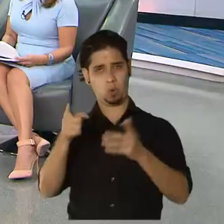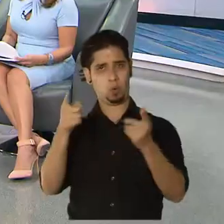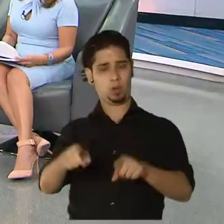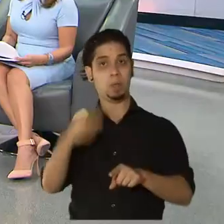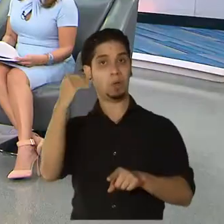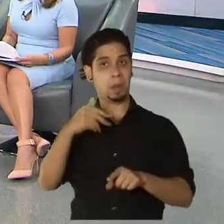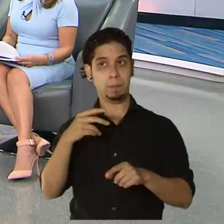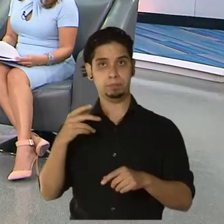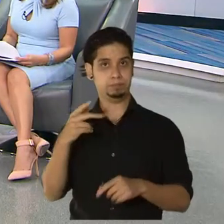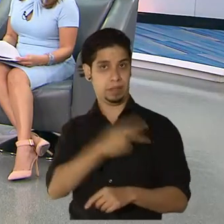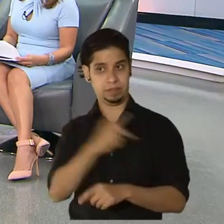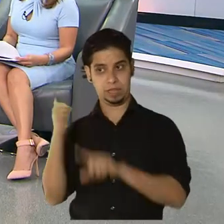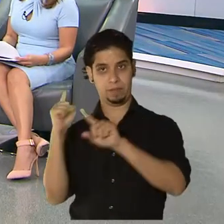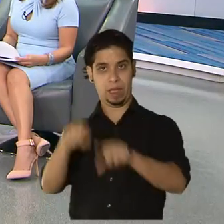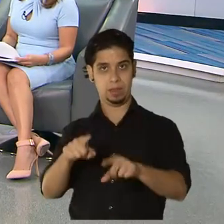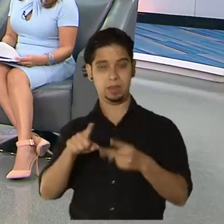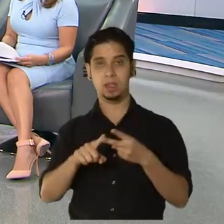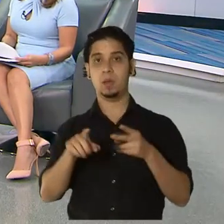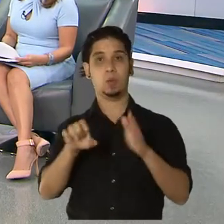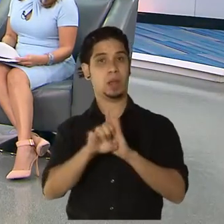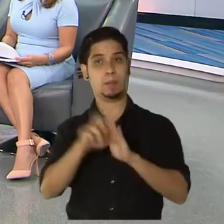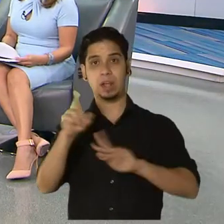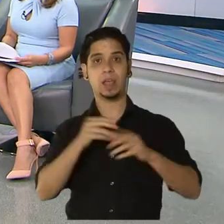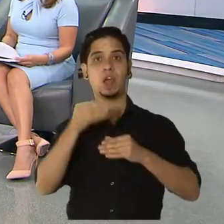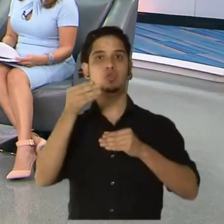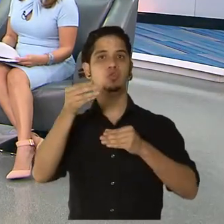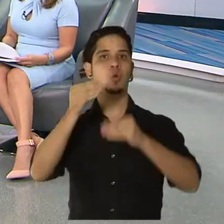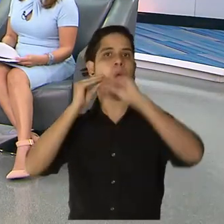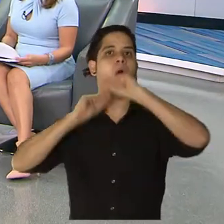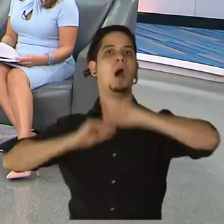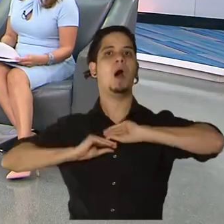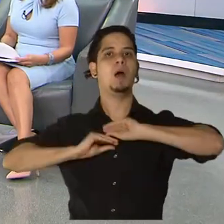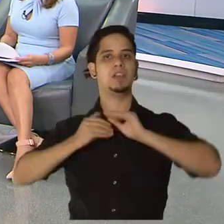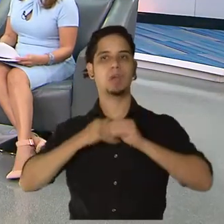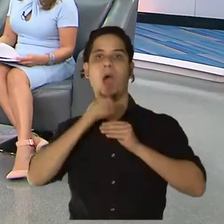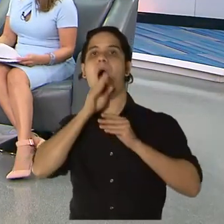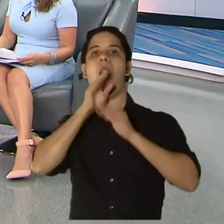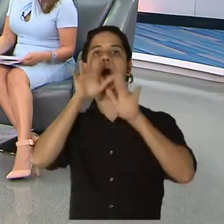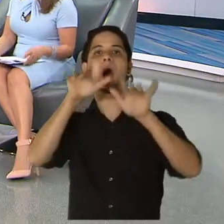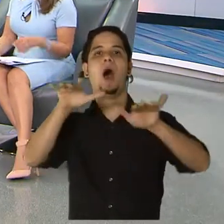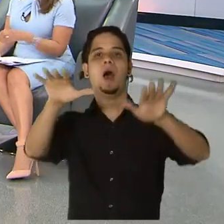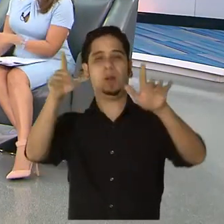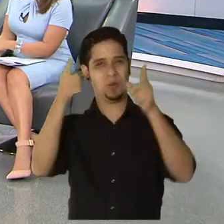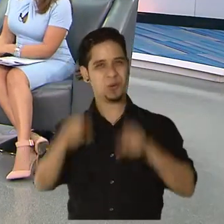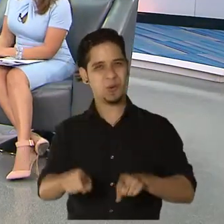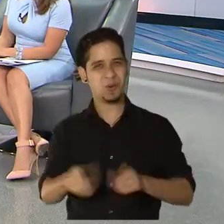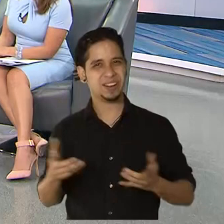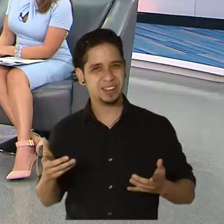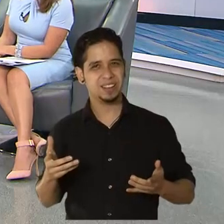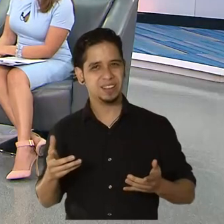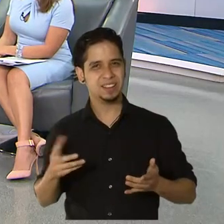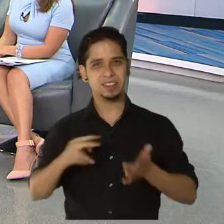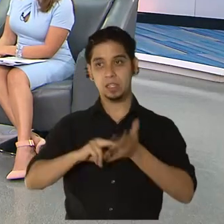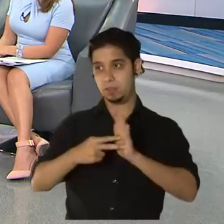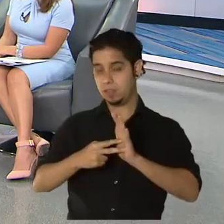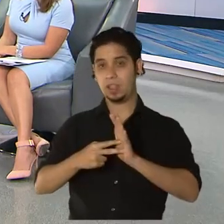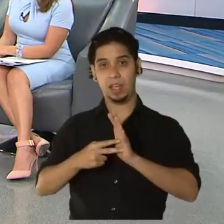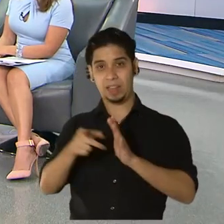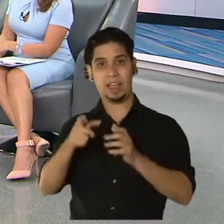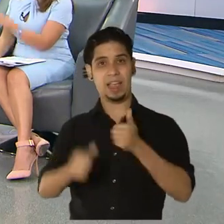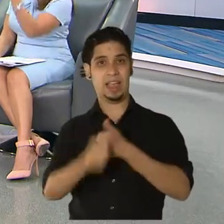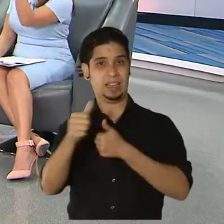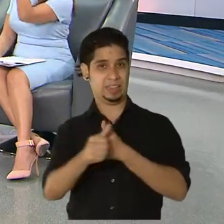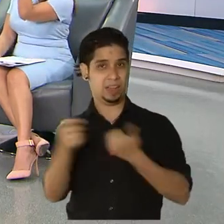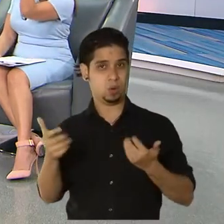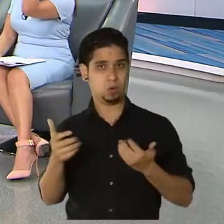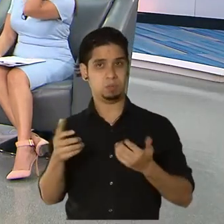COVID. El paciente que se intuba, las terapias, todo eso provoca aerosol y eso te pone más riesgo que